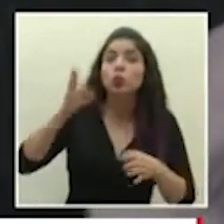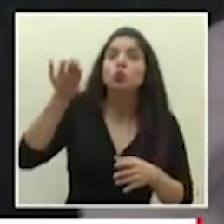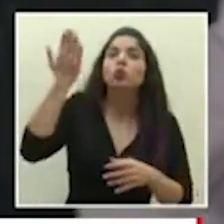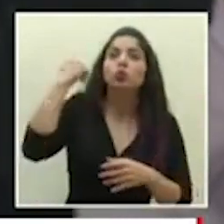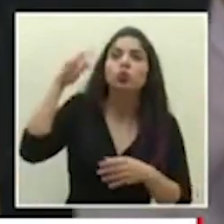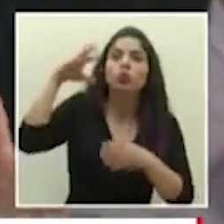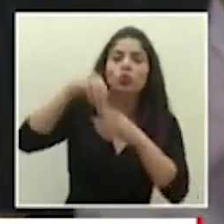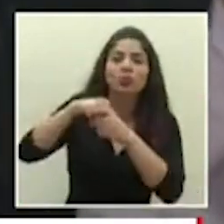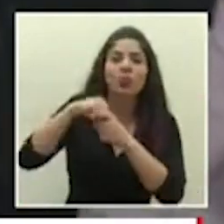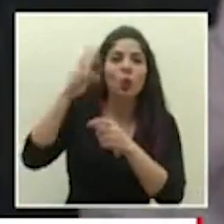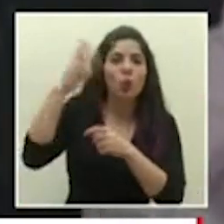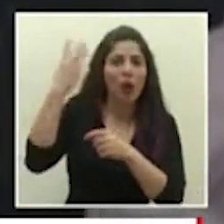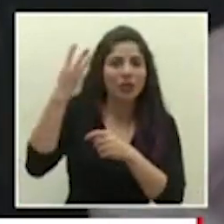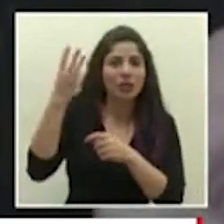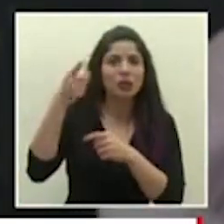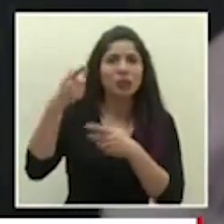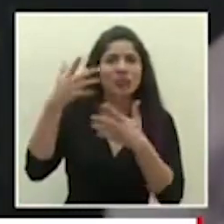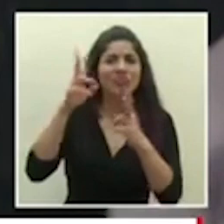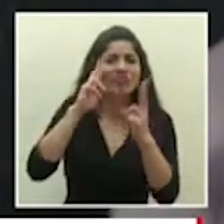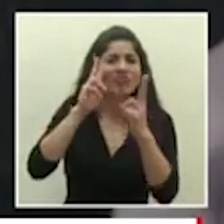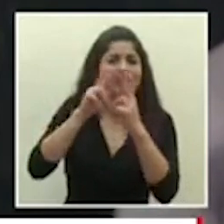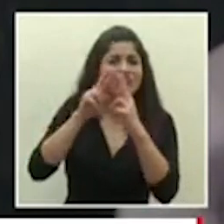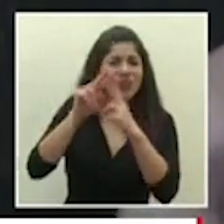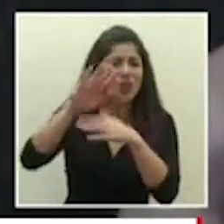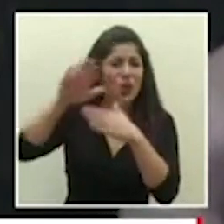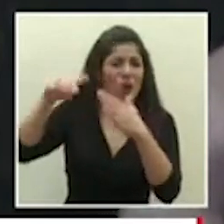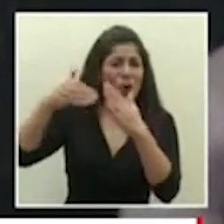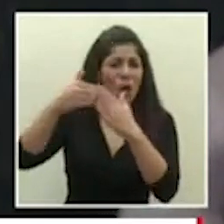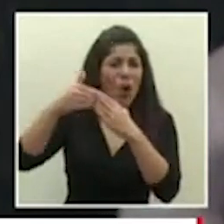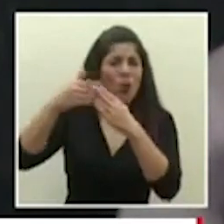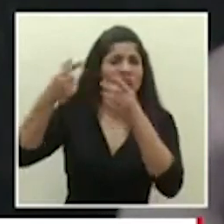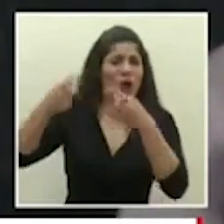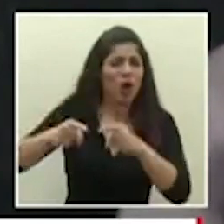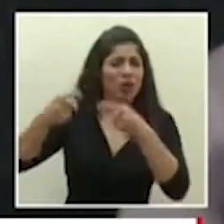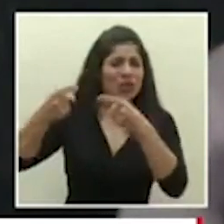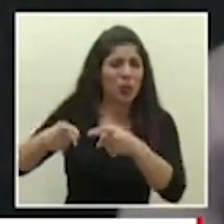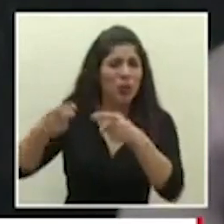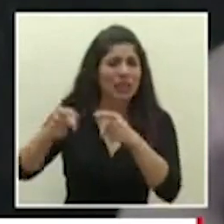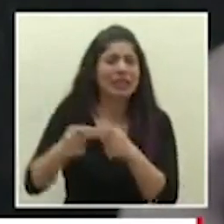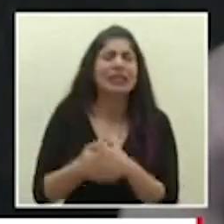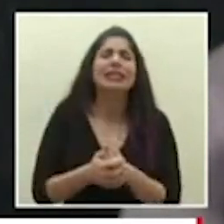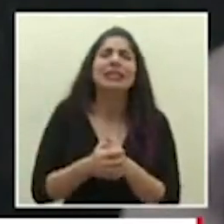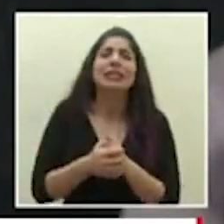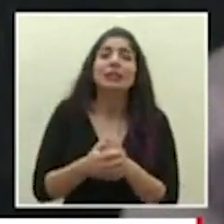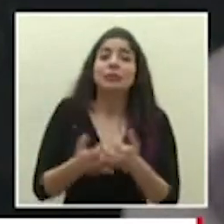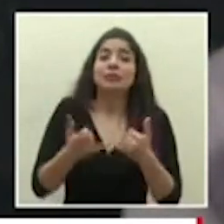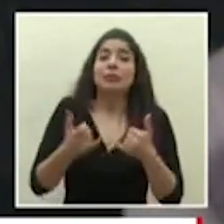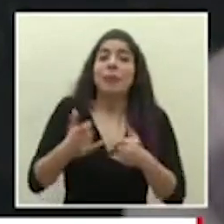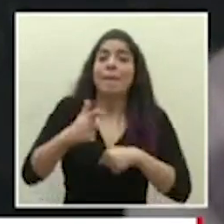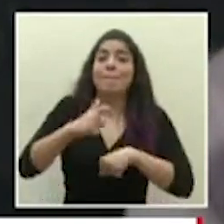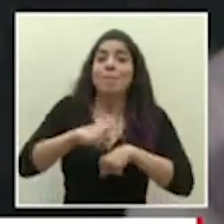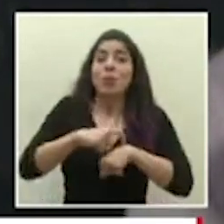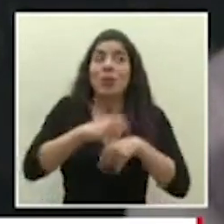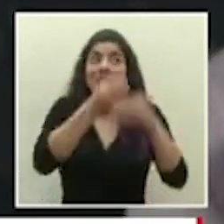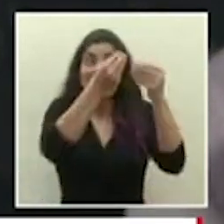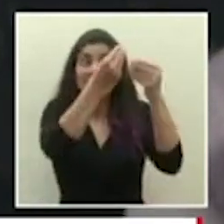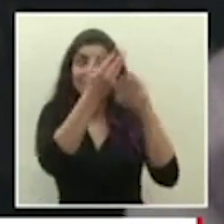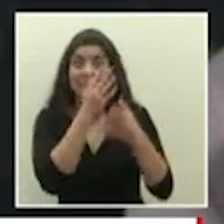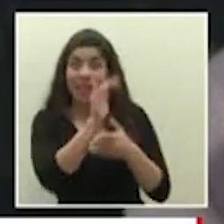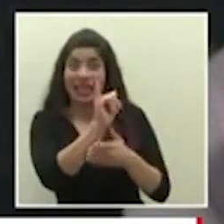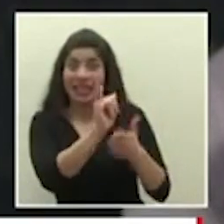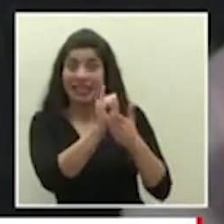conoce todas esas influencias y consecuencias en estos momentos un anuncio como ese